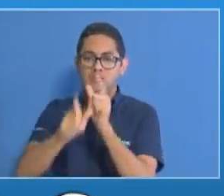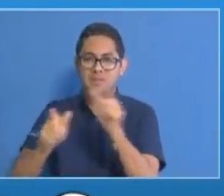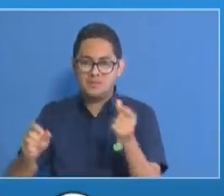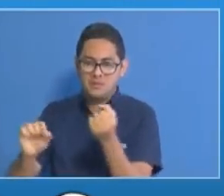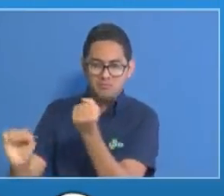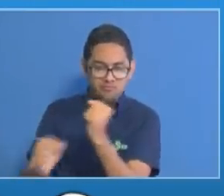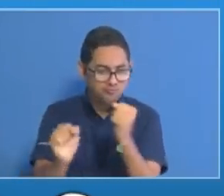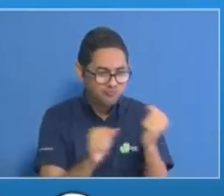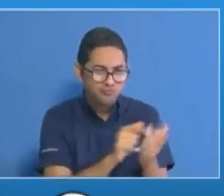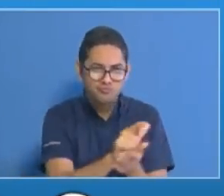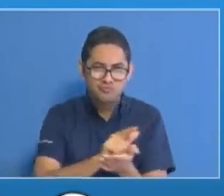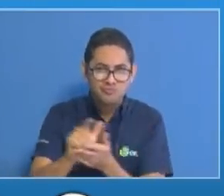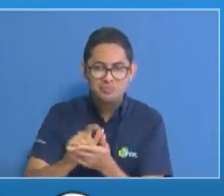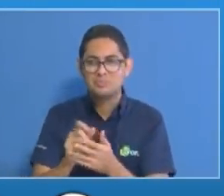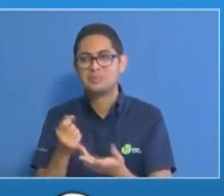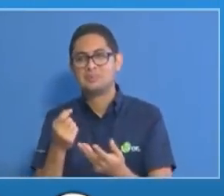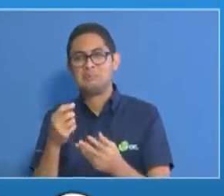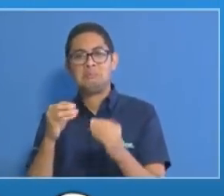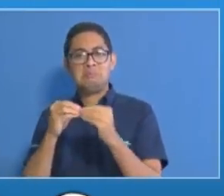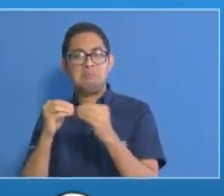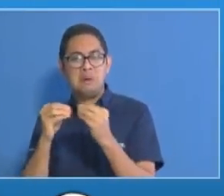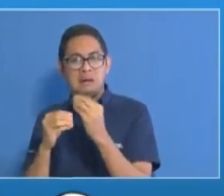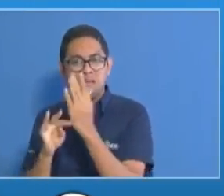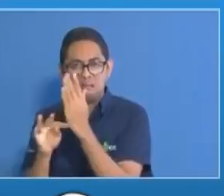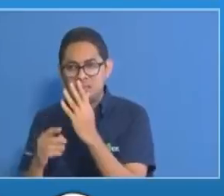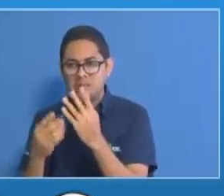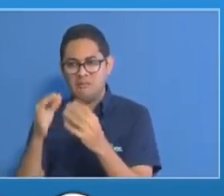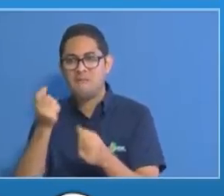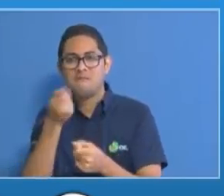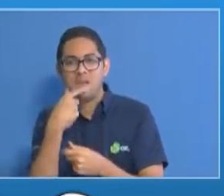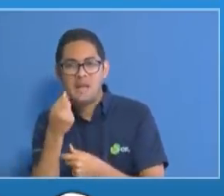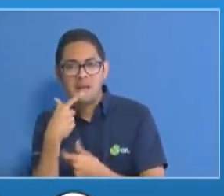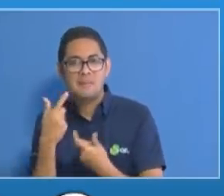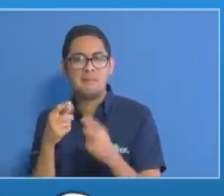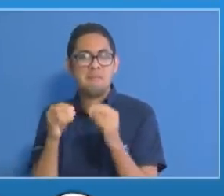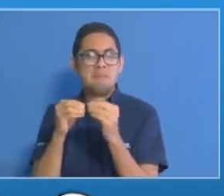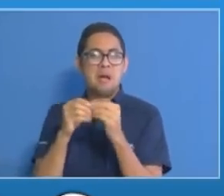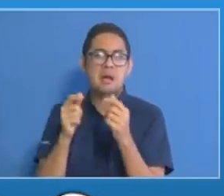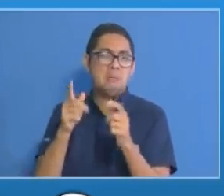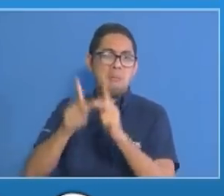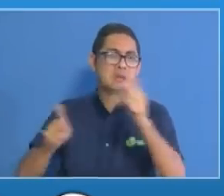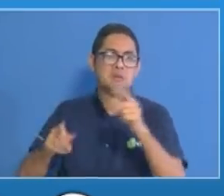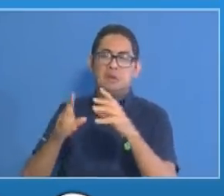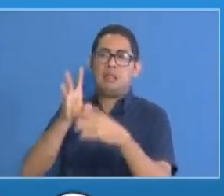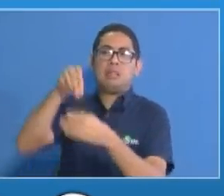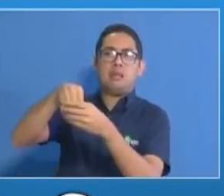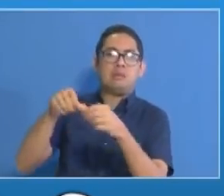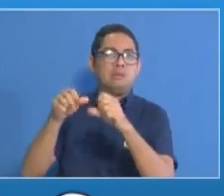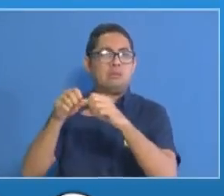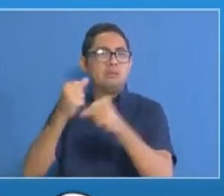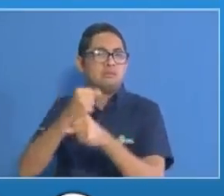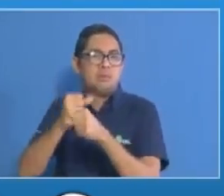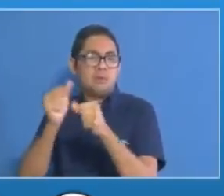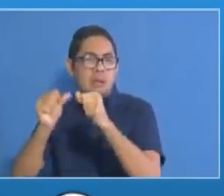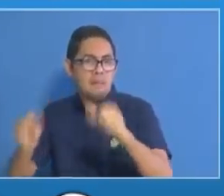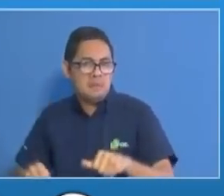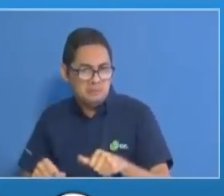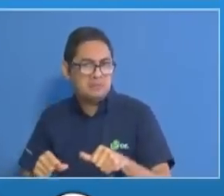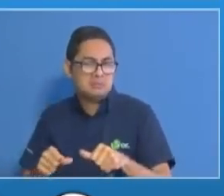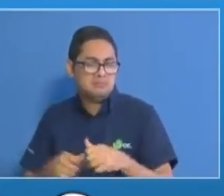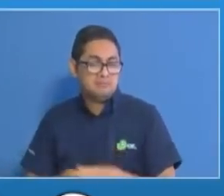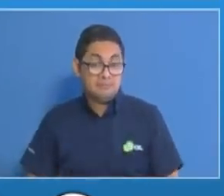técnicos en enfermería, 6 de farmacia y 3 administrativos. Esta pandemia nos está